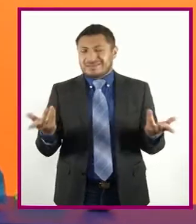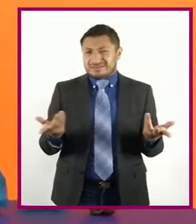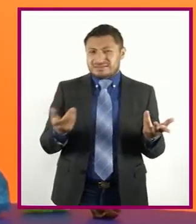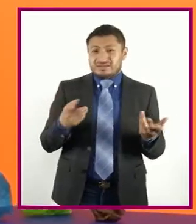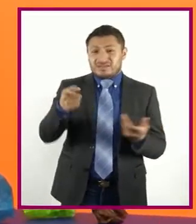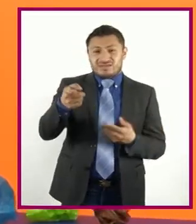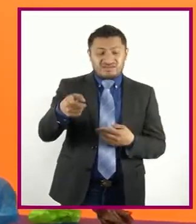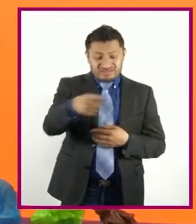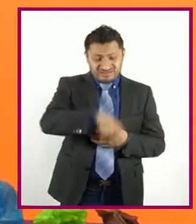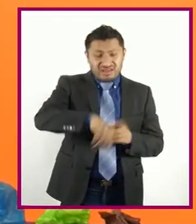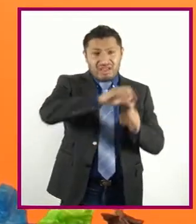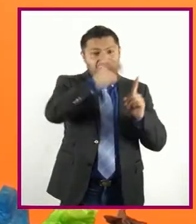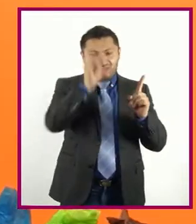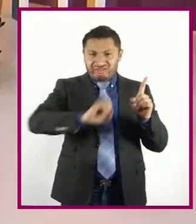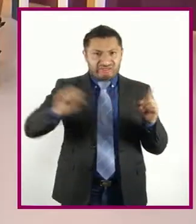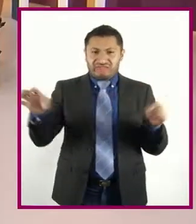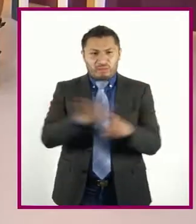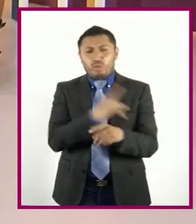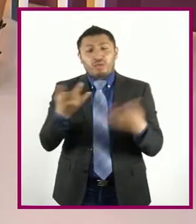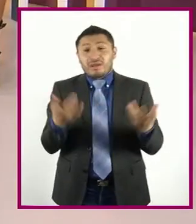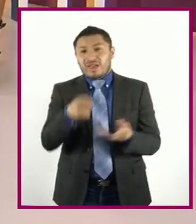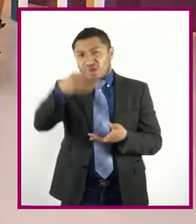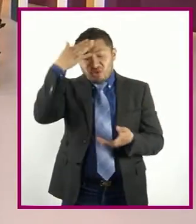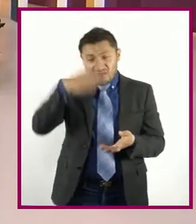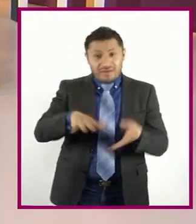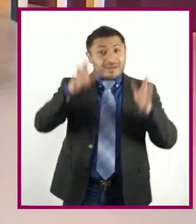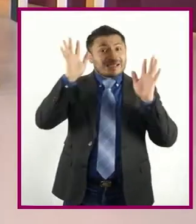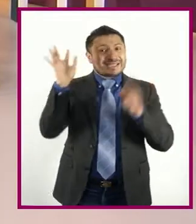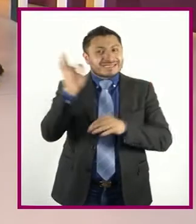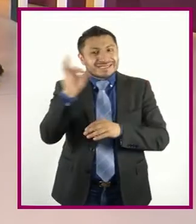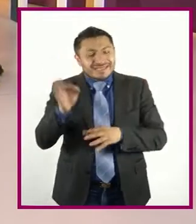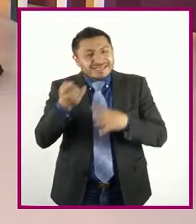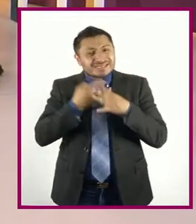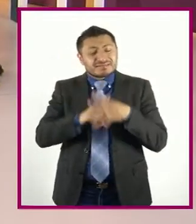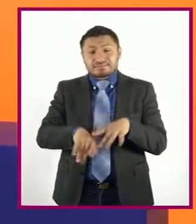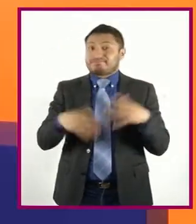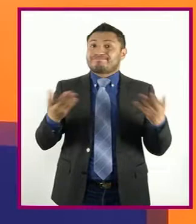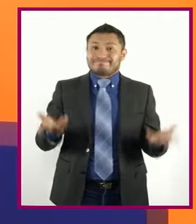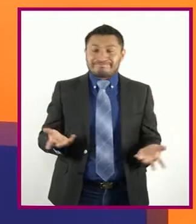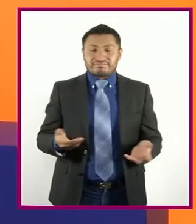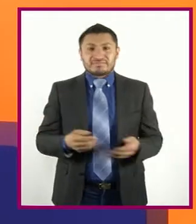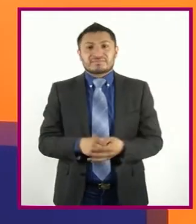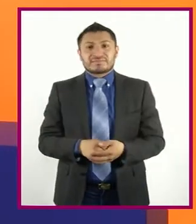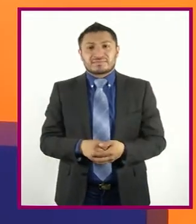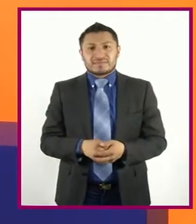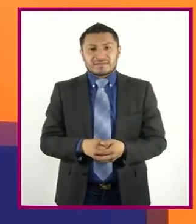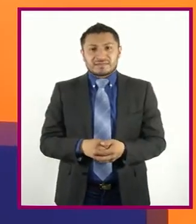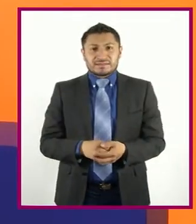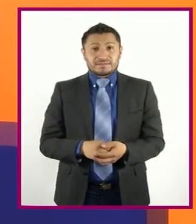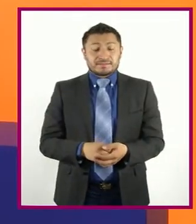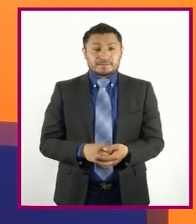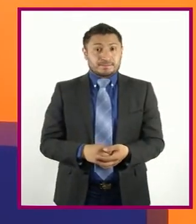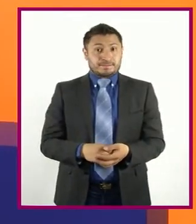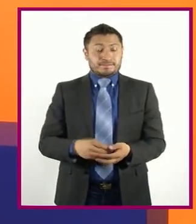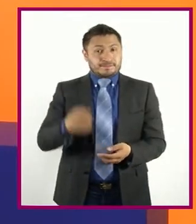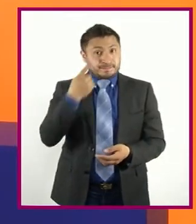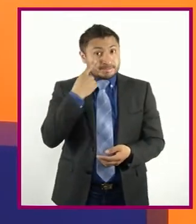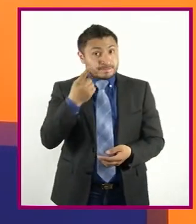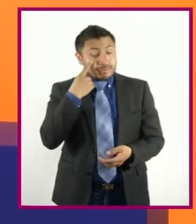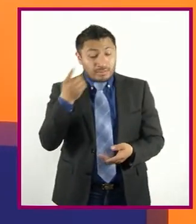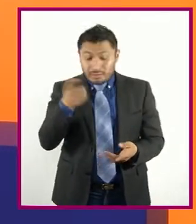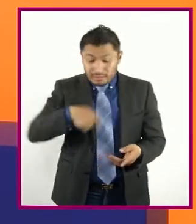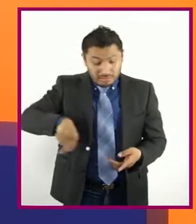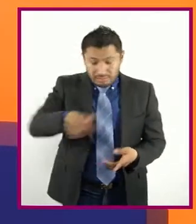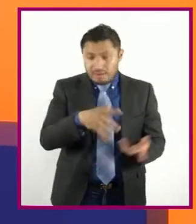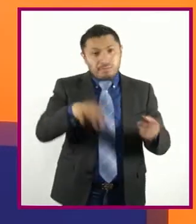¿Por qué hiciste tanto desastre? Sabiendo que ya casi iniciamos Y ve nada más